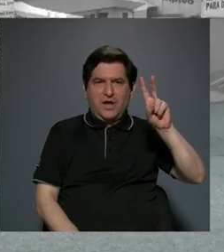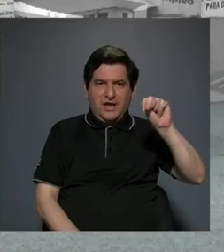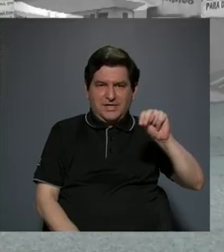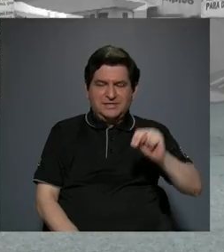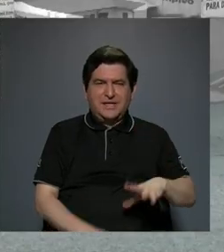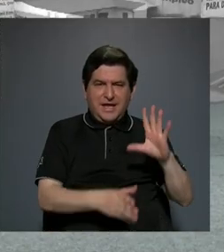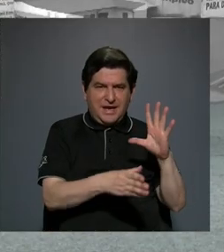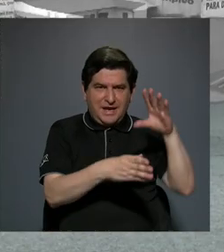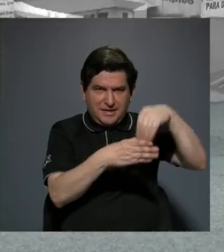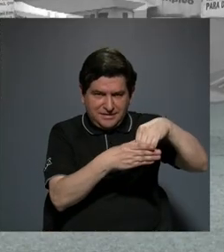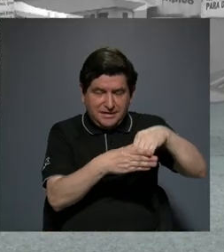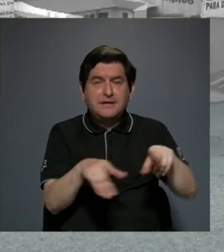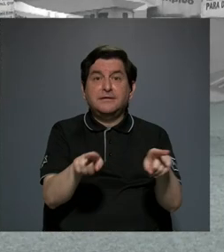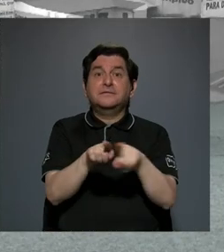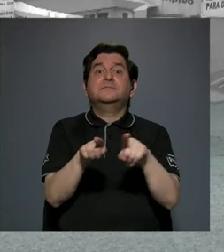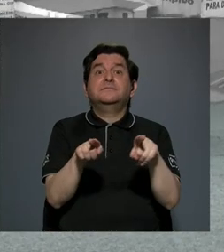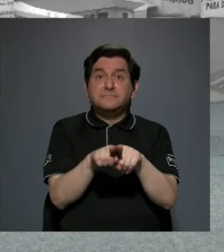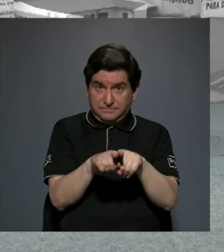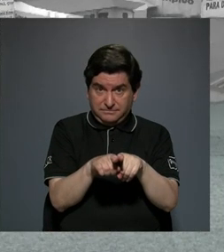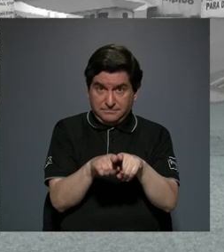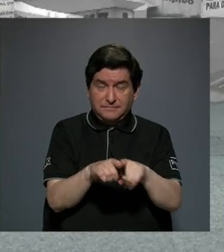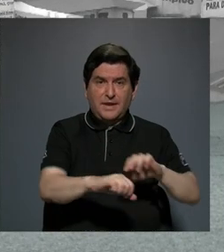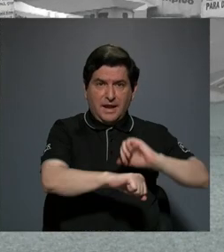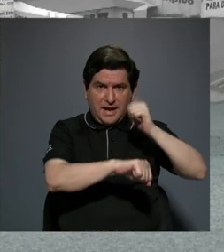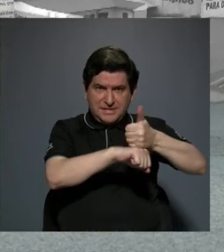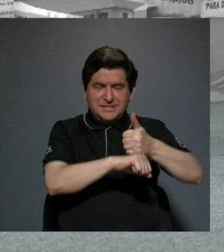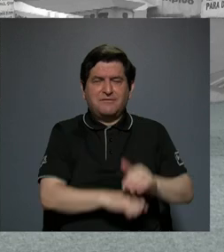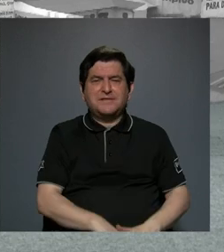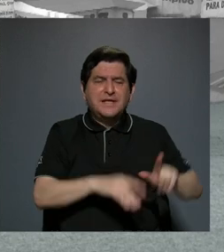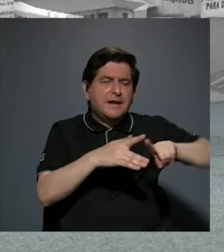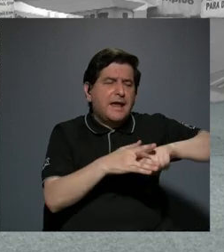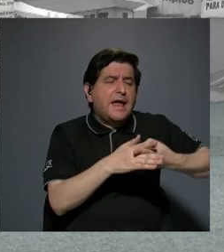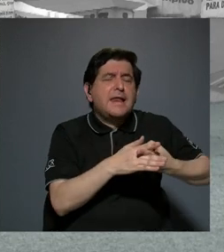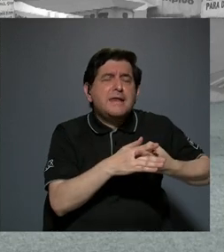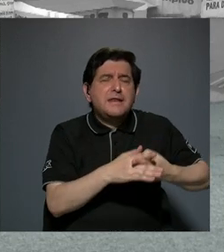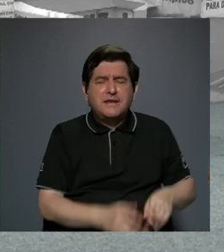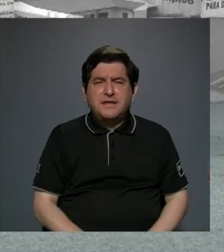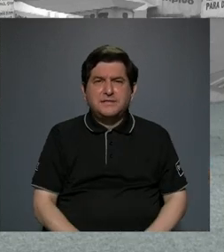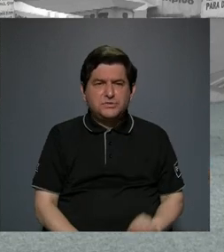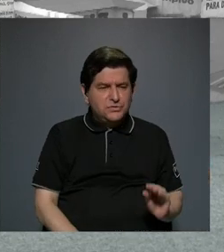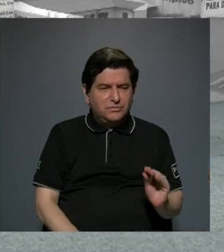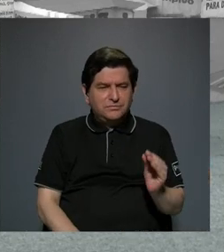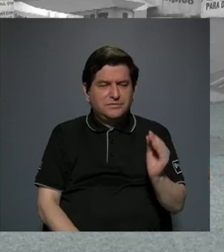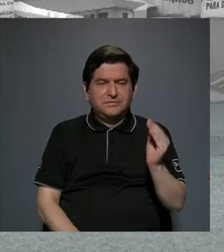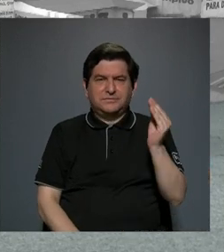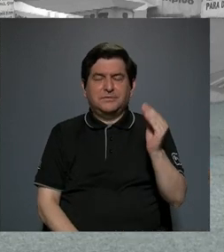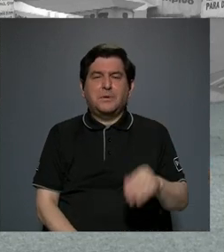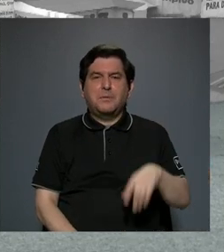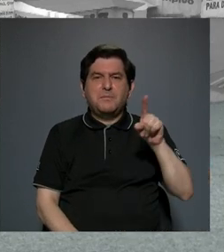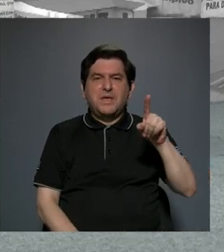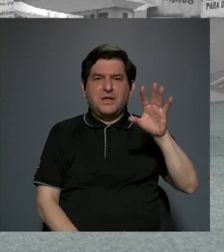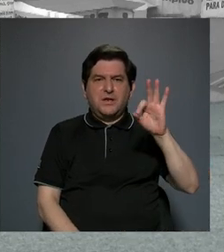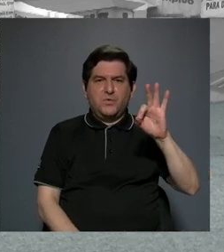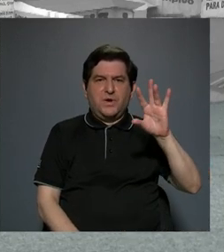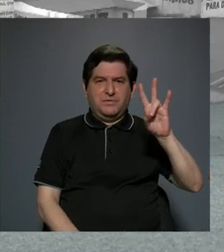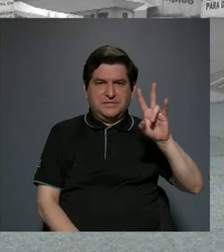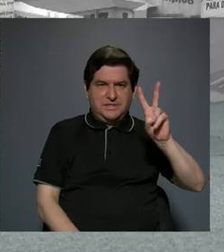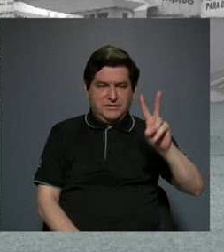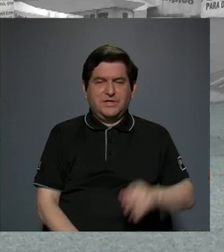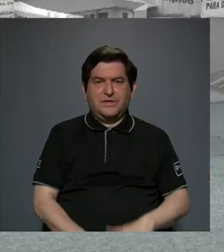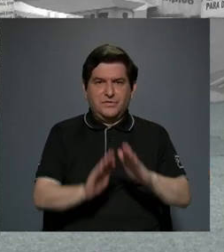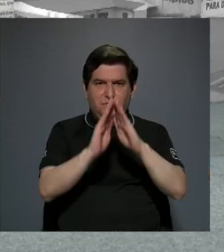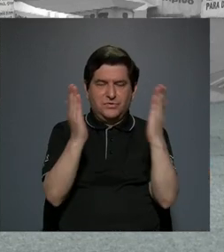pero que además vinieron a crear un semillero. Y fue así como en 1972 se abrió